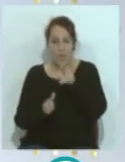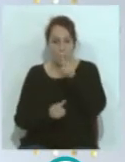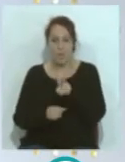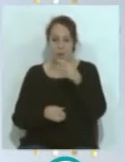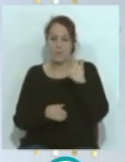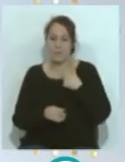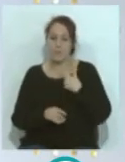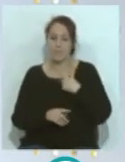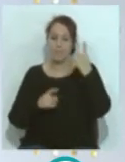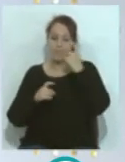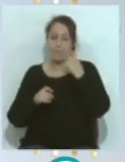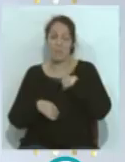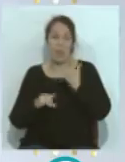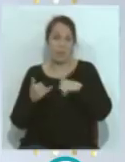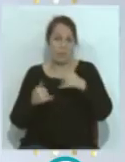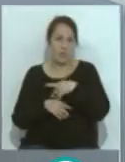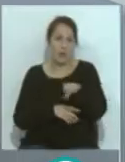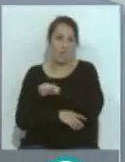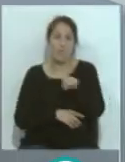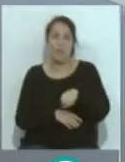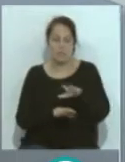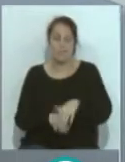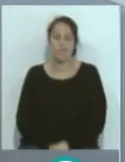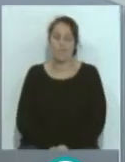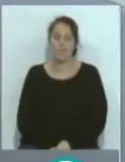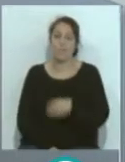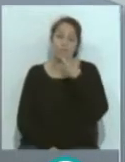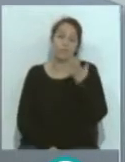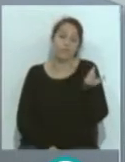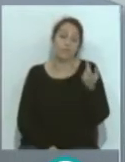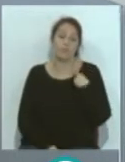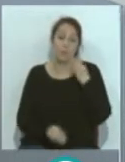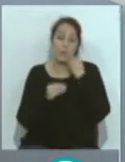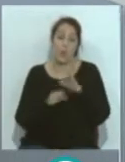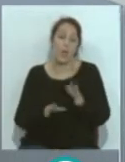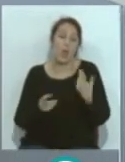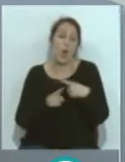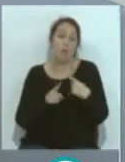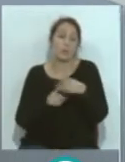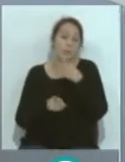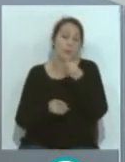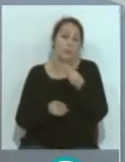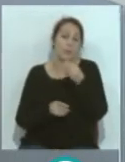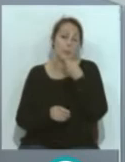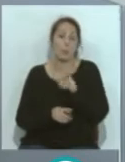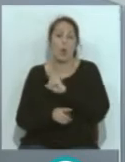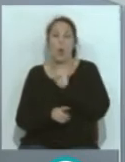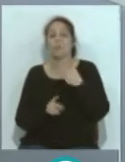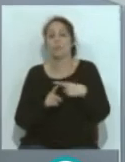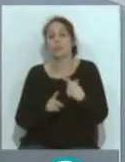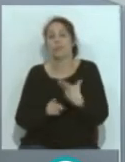finalmente remontó el partido. Bueno, eso son historias. La historia tiene cosas muy lindas y tiene otras cosas